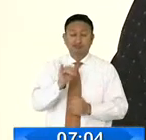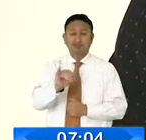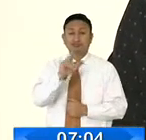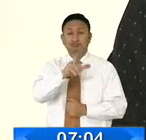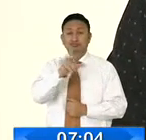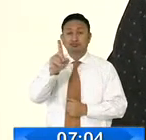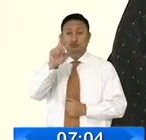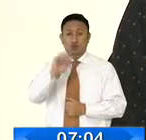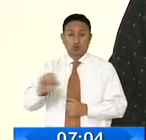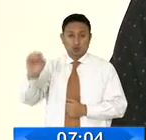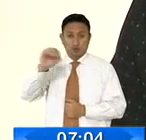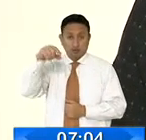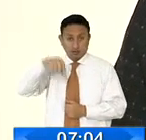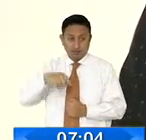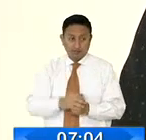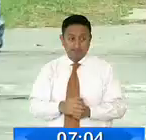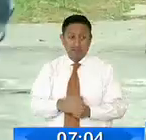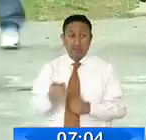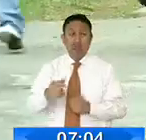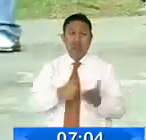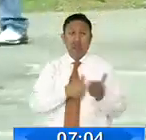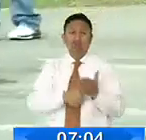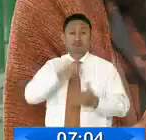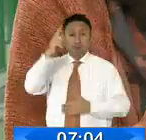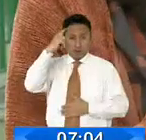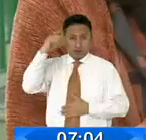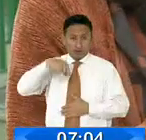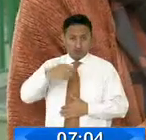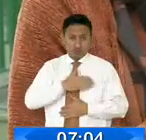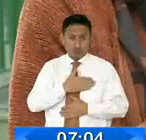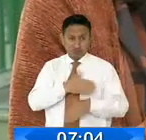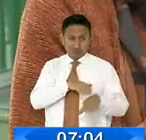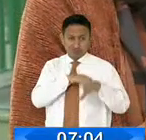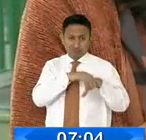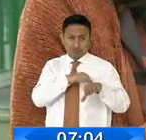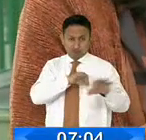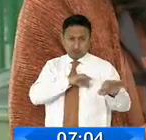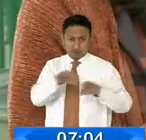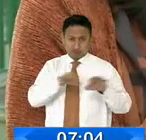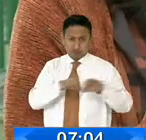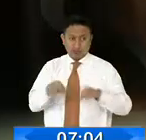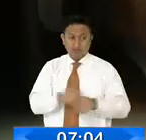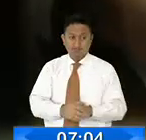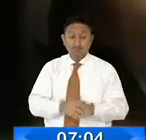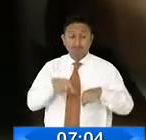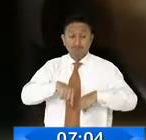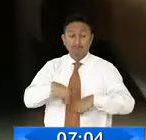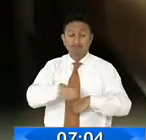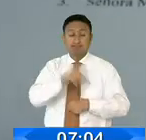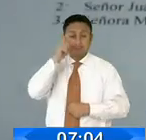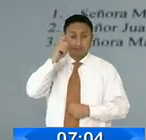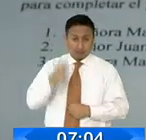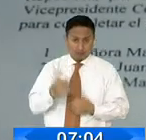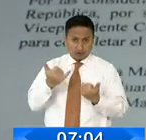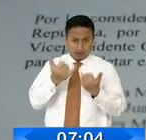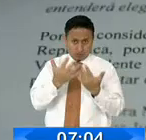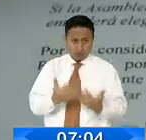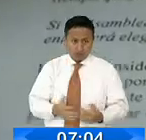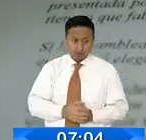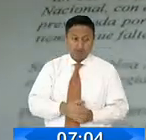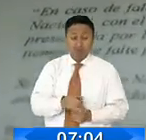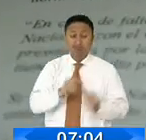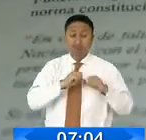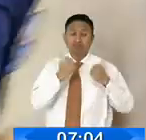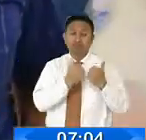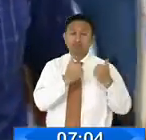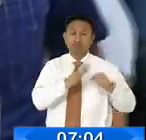octubre, presentará sus descargos la ministra María Paula Romo y con estos insumos fiscalización elaborar un informe que recomiende o no al pleno,